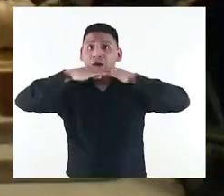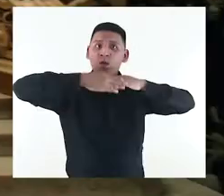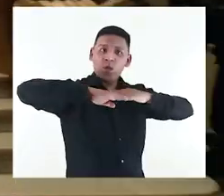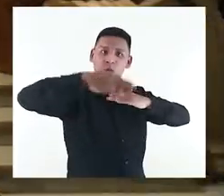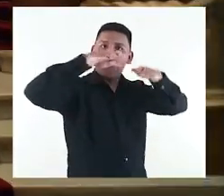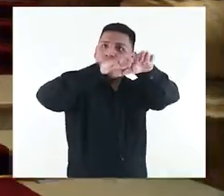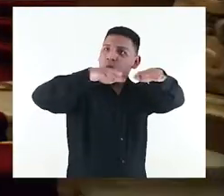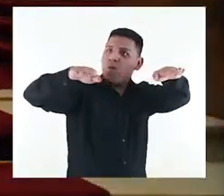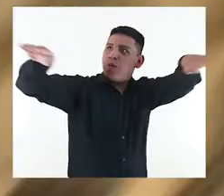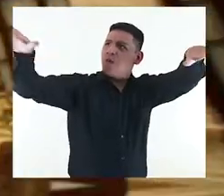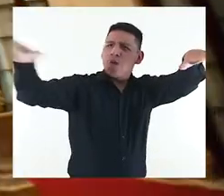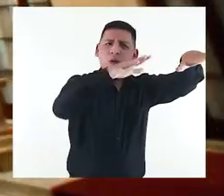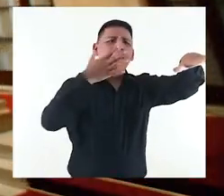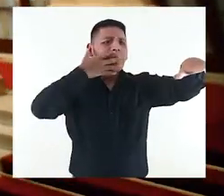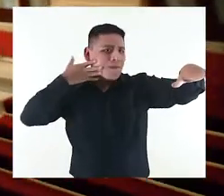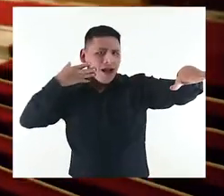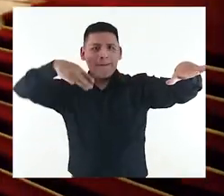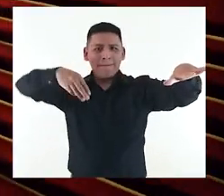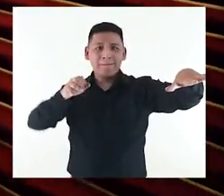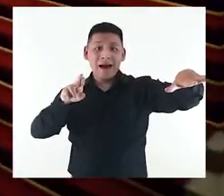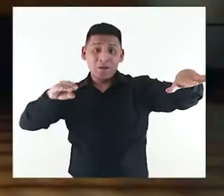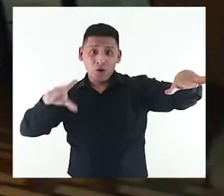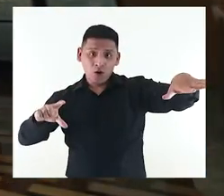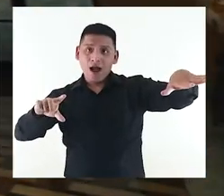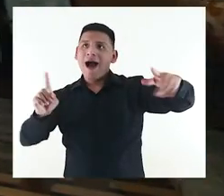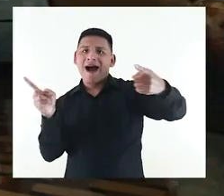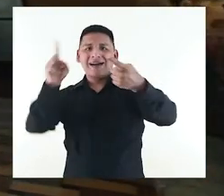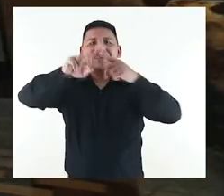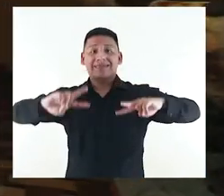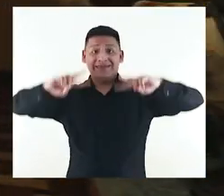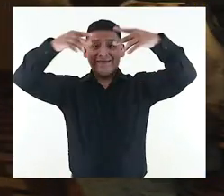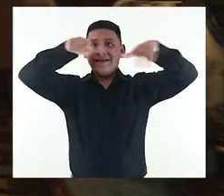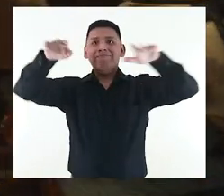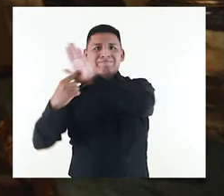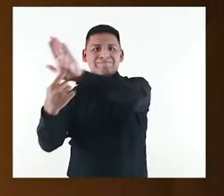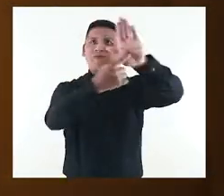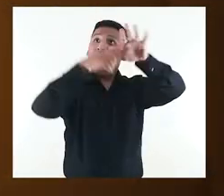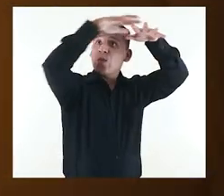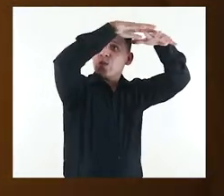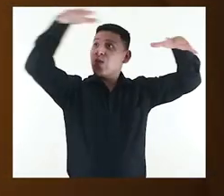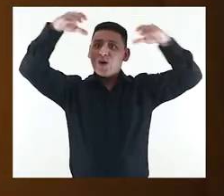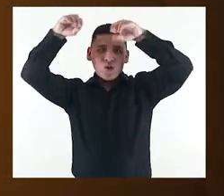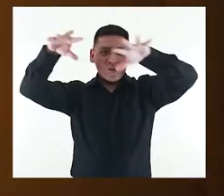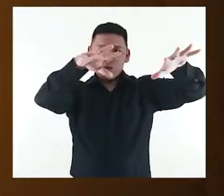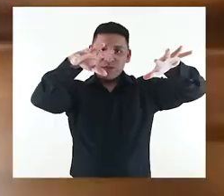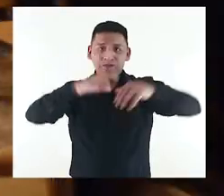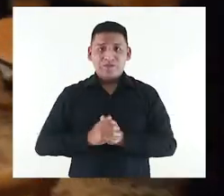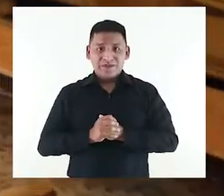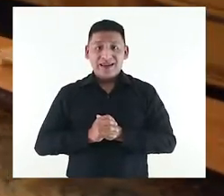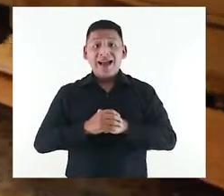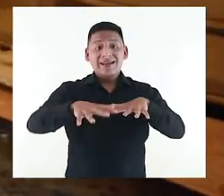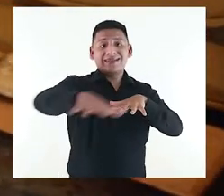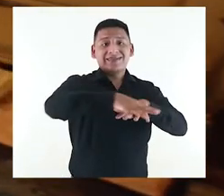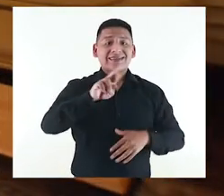Por dentro distinguimos una escalera de mármol blanco de dos brazos que nos lleva a una galería de cuyo techo vende una gran farola. De